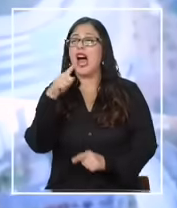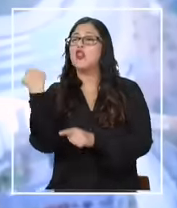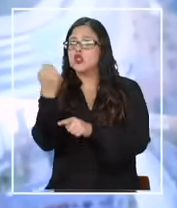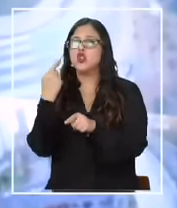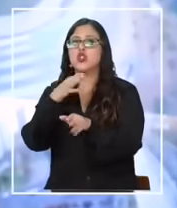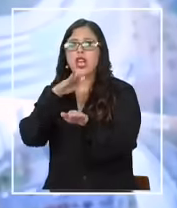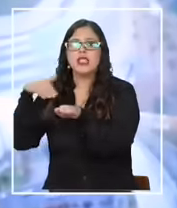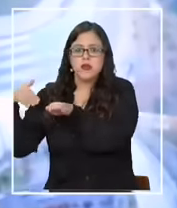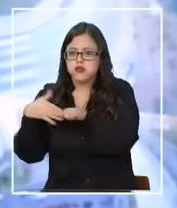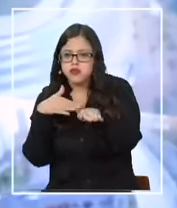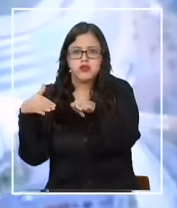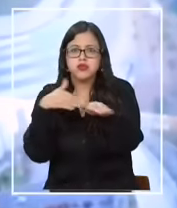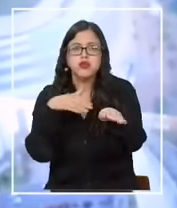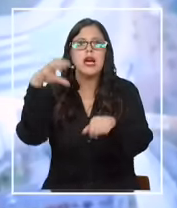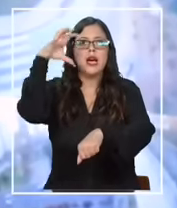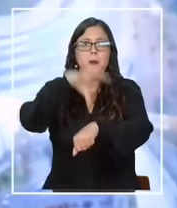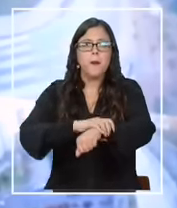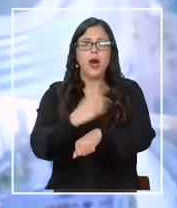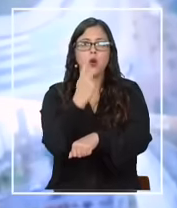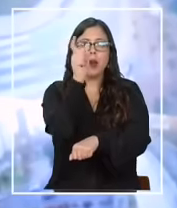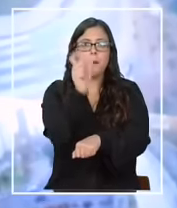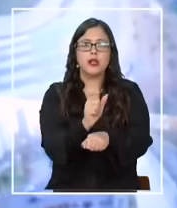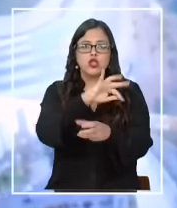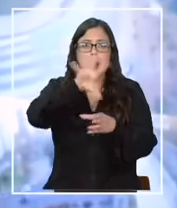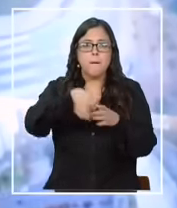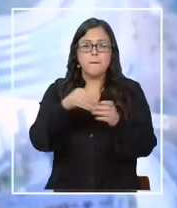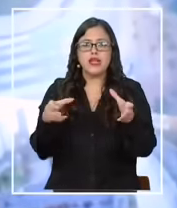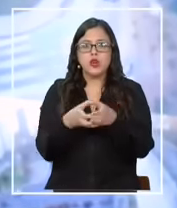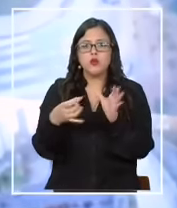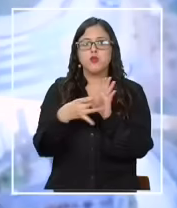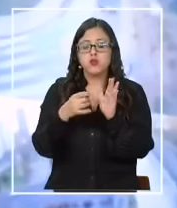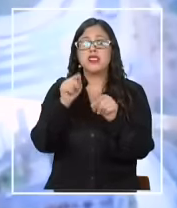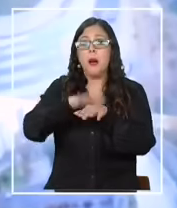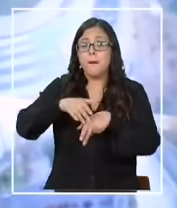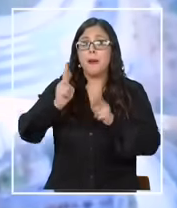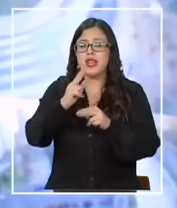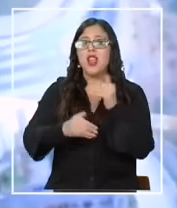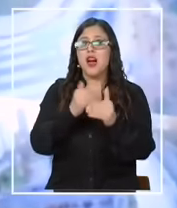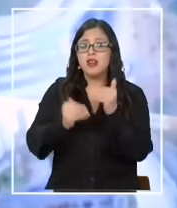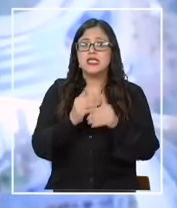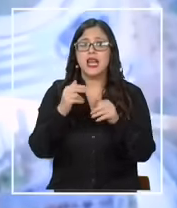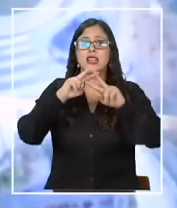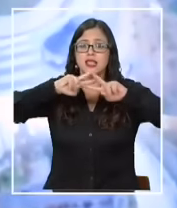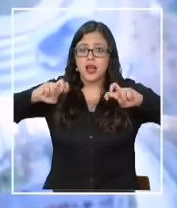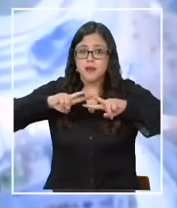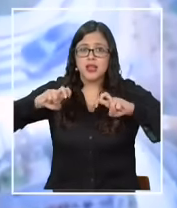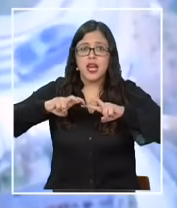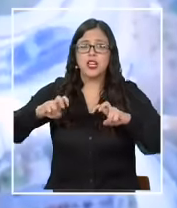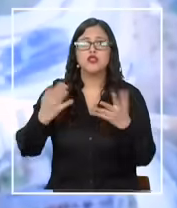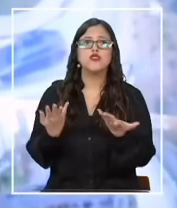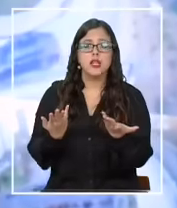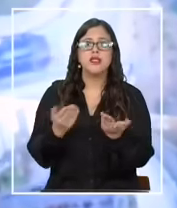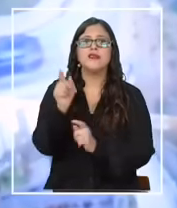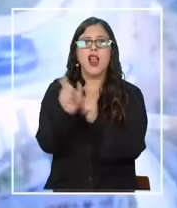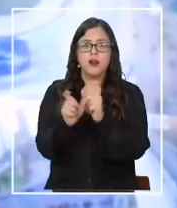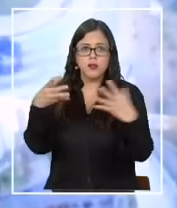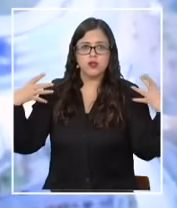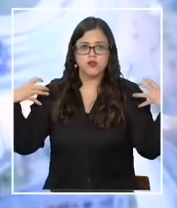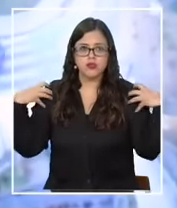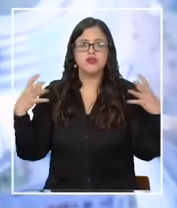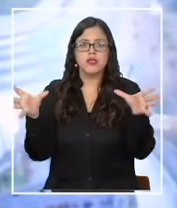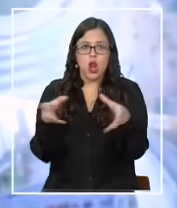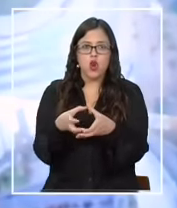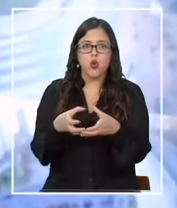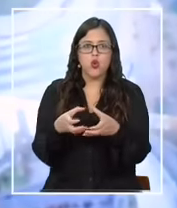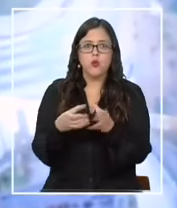un miembro de la banda. Esto es muy relevante porque nos permite avanzar mucho más rápido con la investigación de quién están detrás de estas